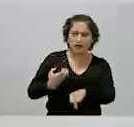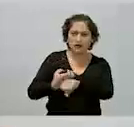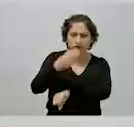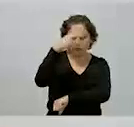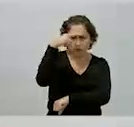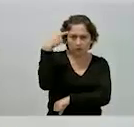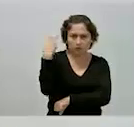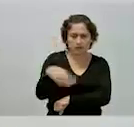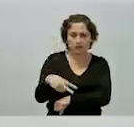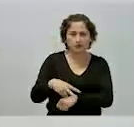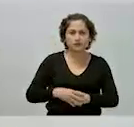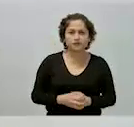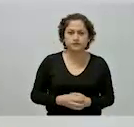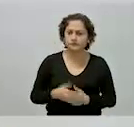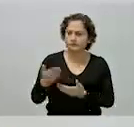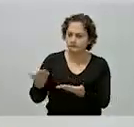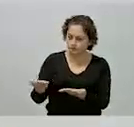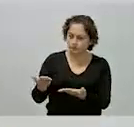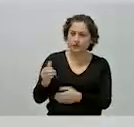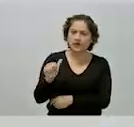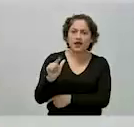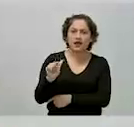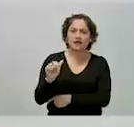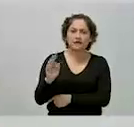de México, Alfredo del Mazo.